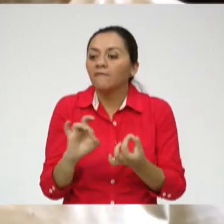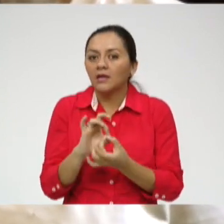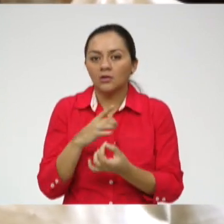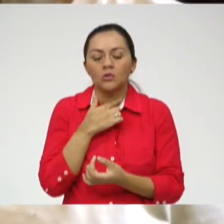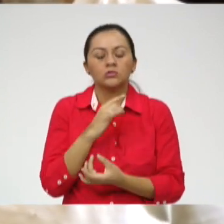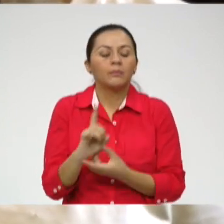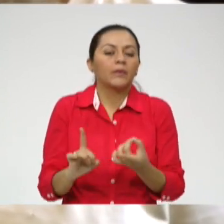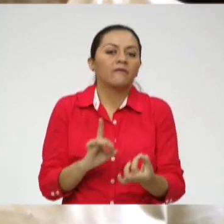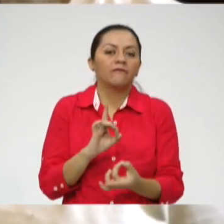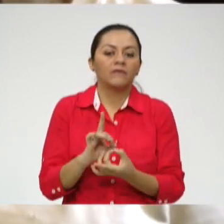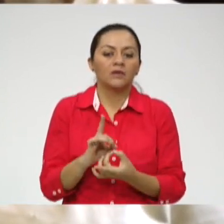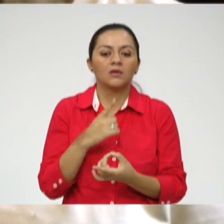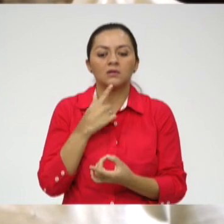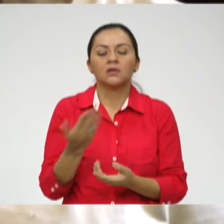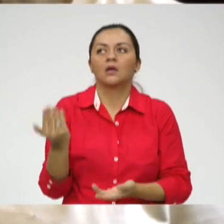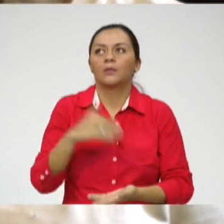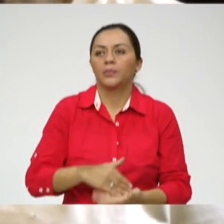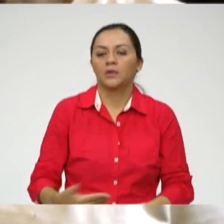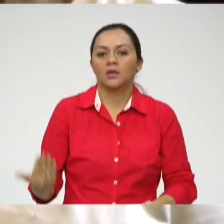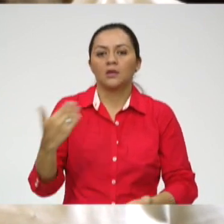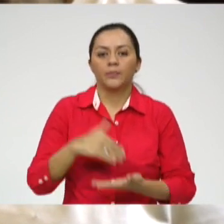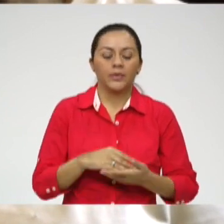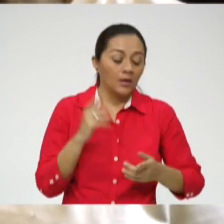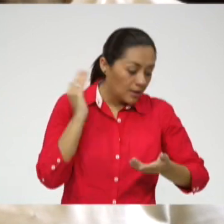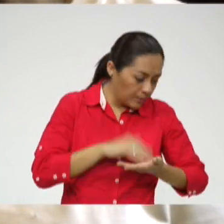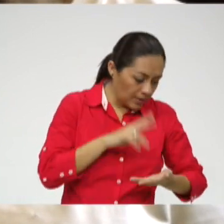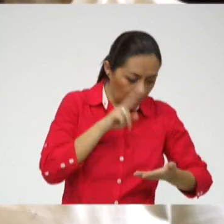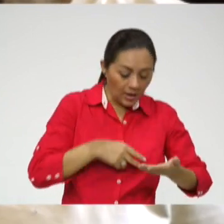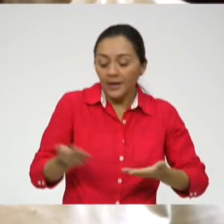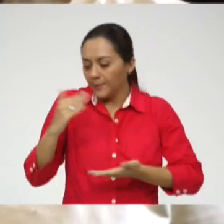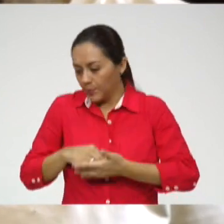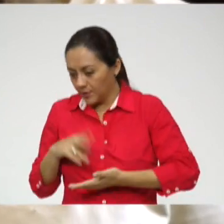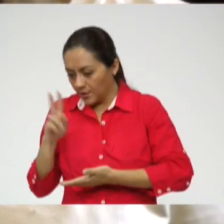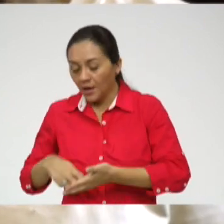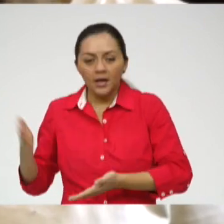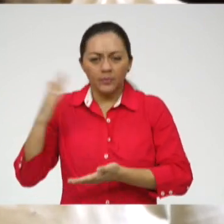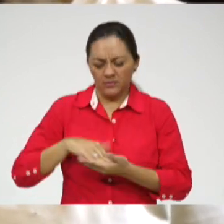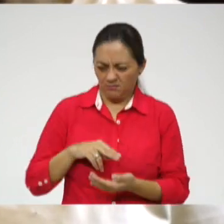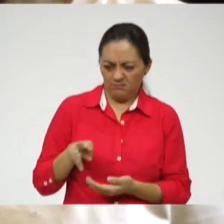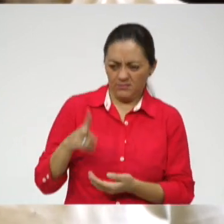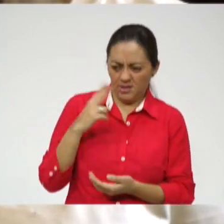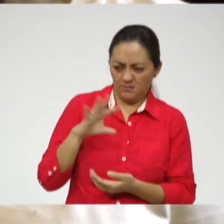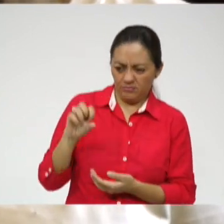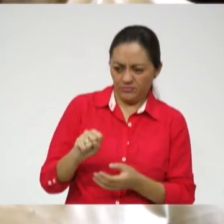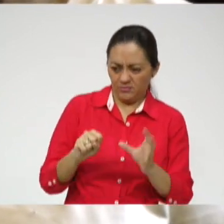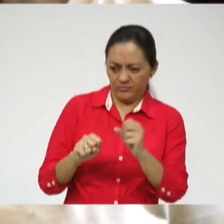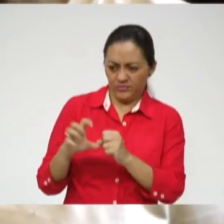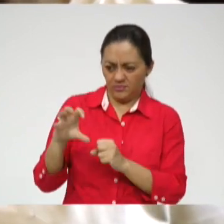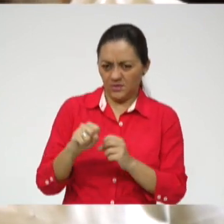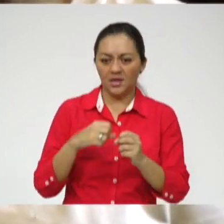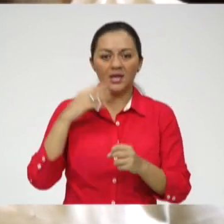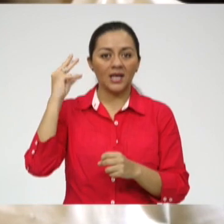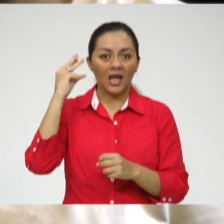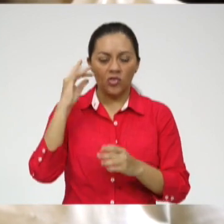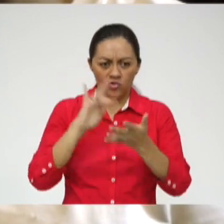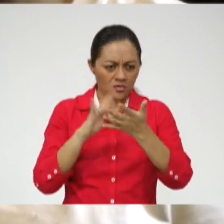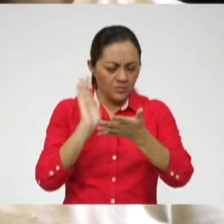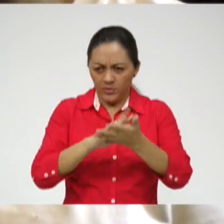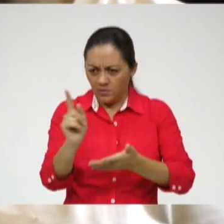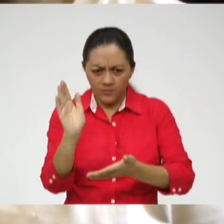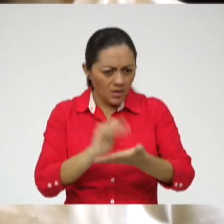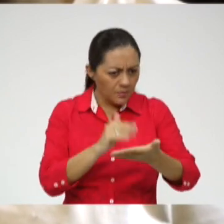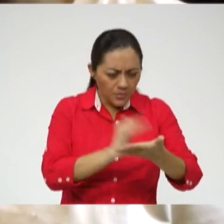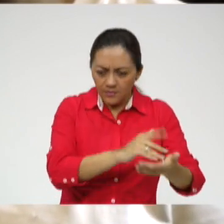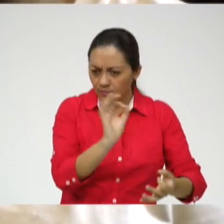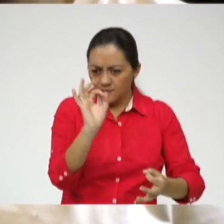Inclusive aquí está, repite y repite alguna cosa que le ha quedado. Y cuando va al estudio, pues me parece que sí, se